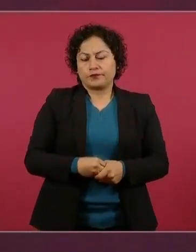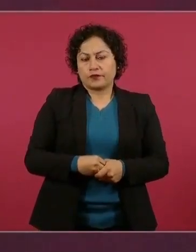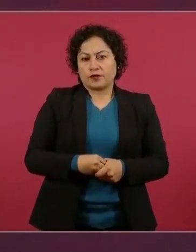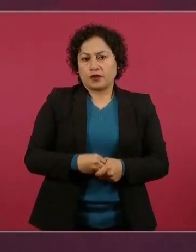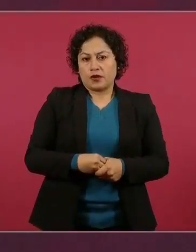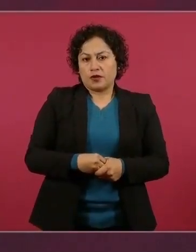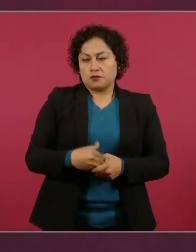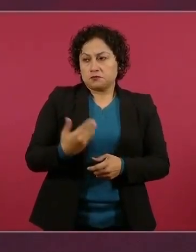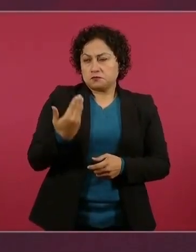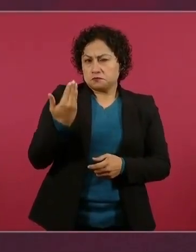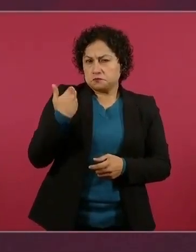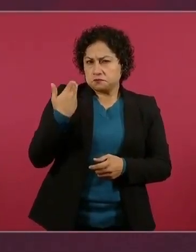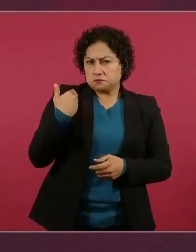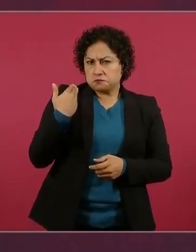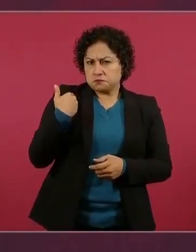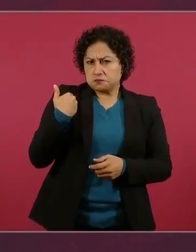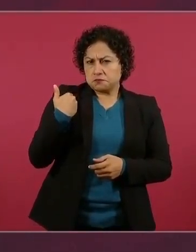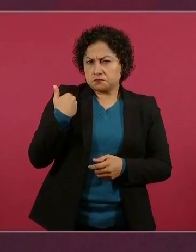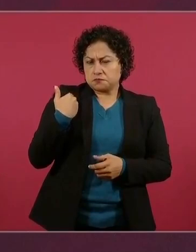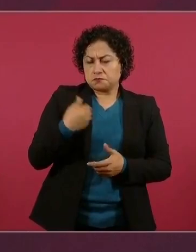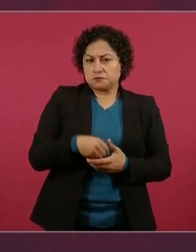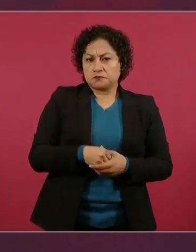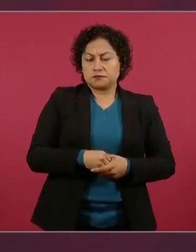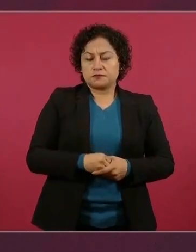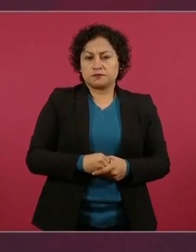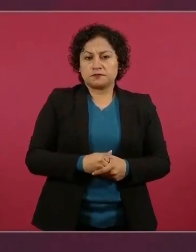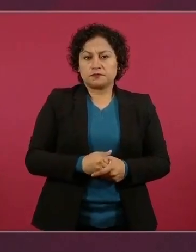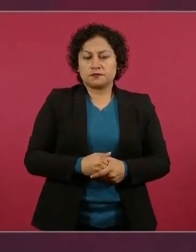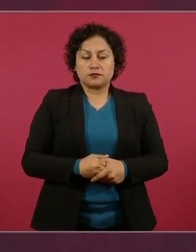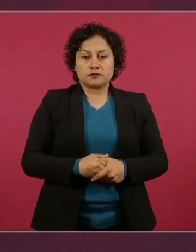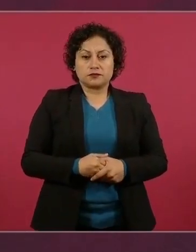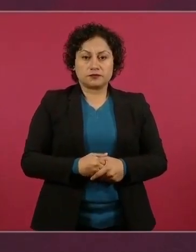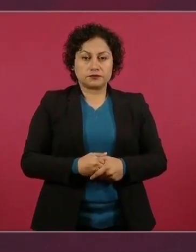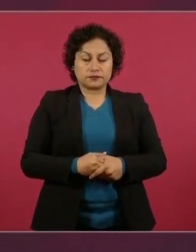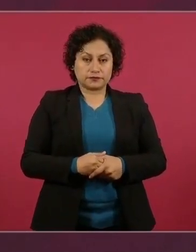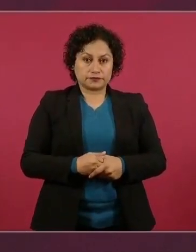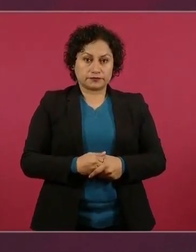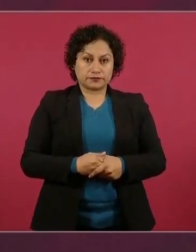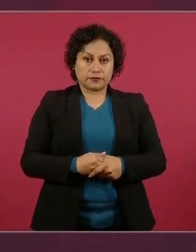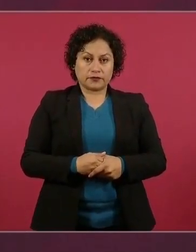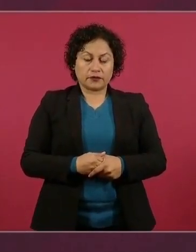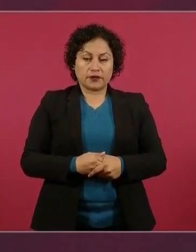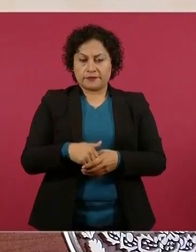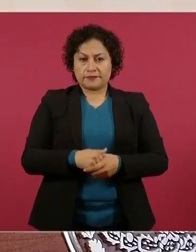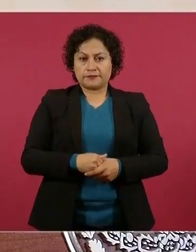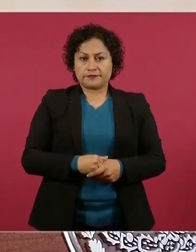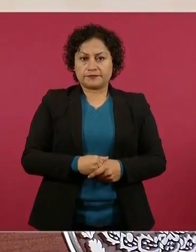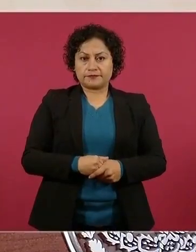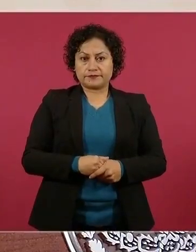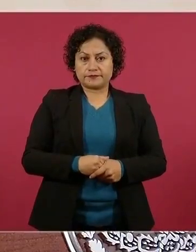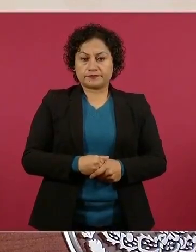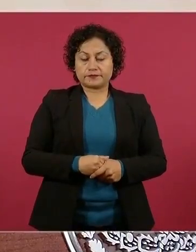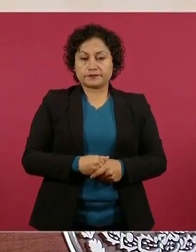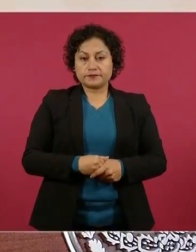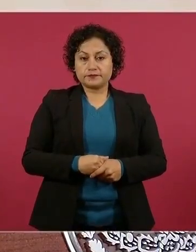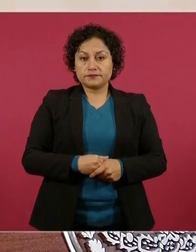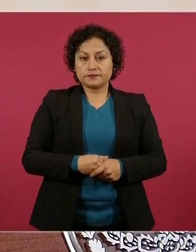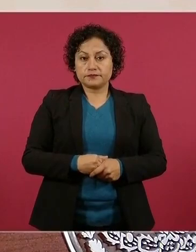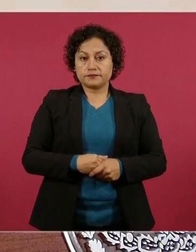en Baja California, que